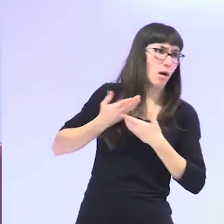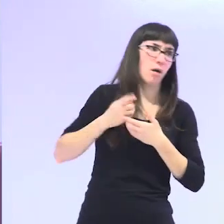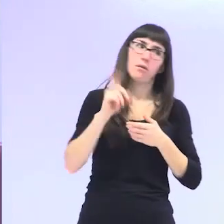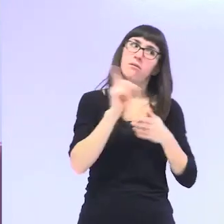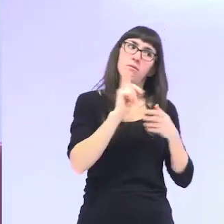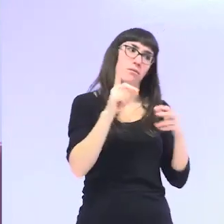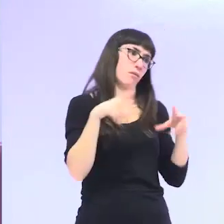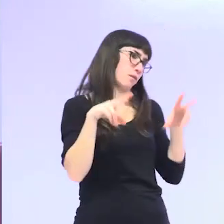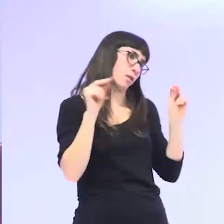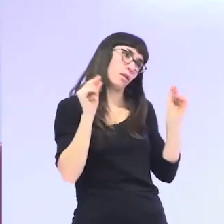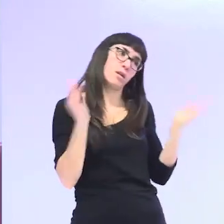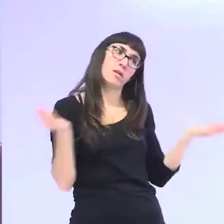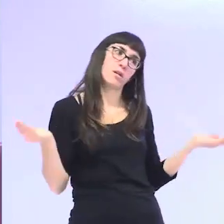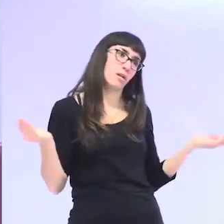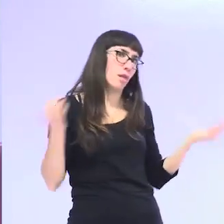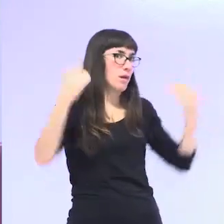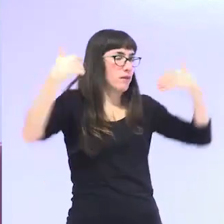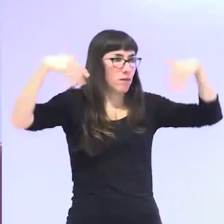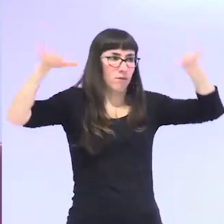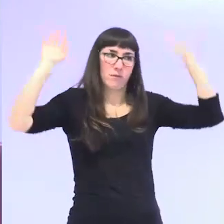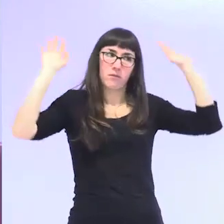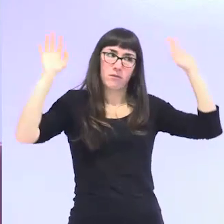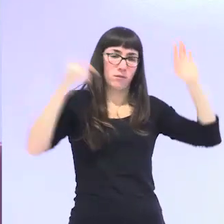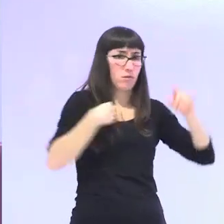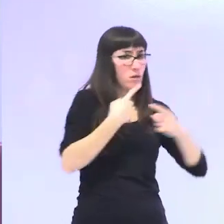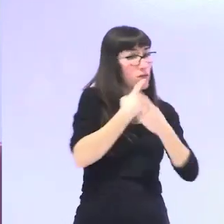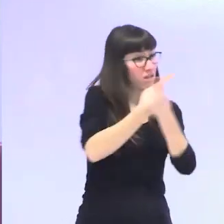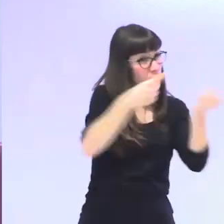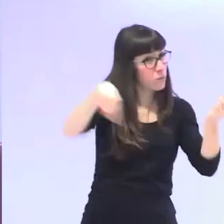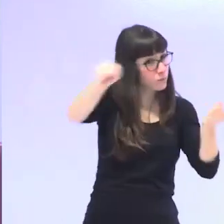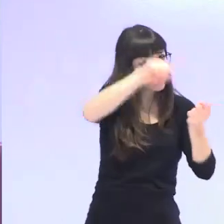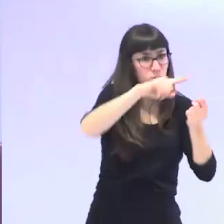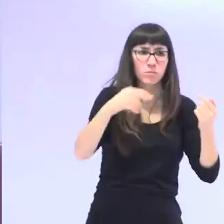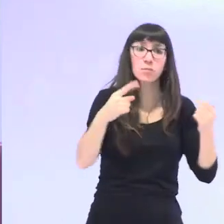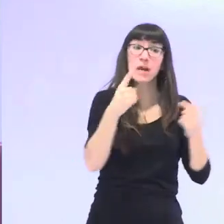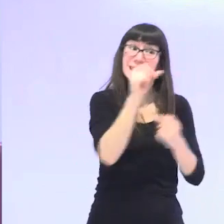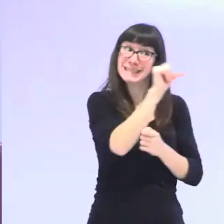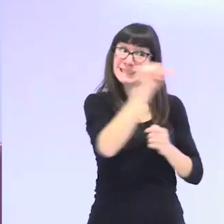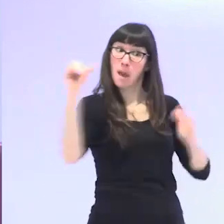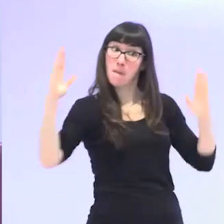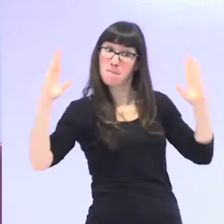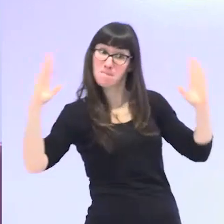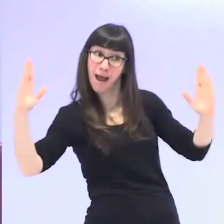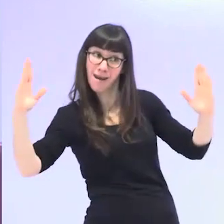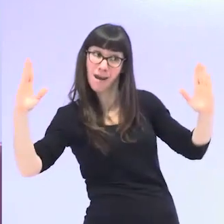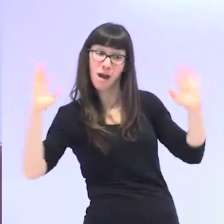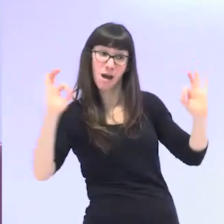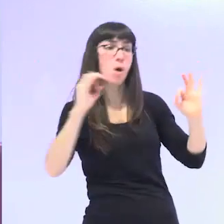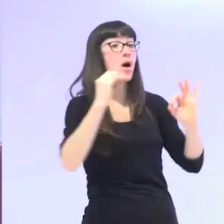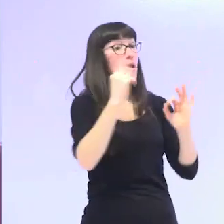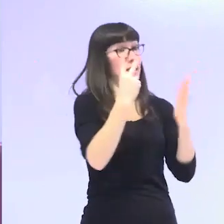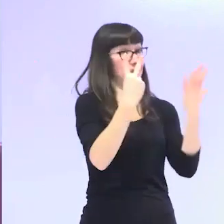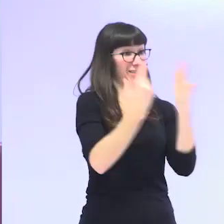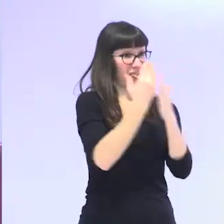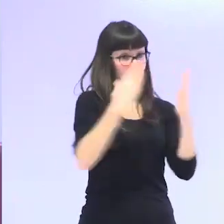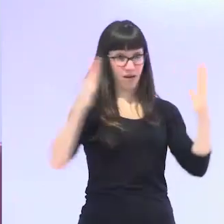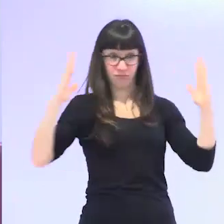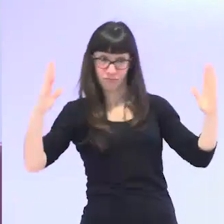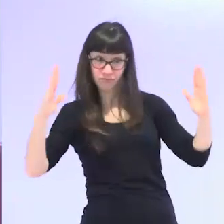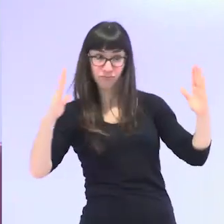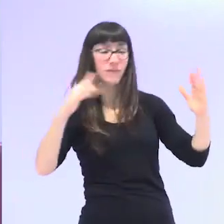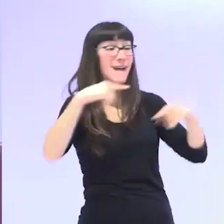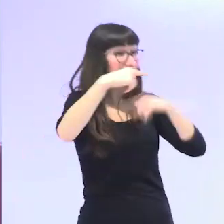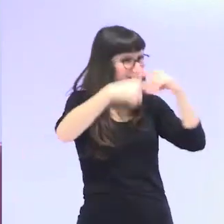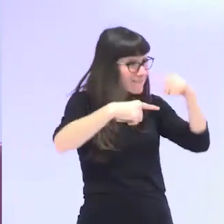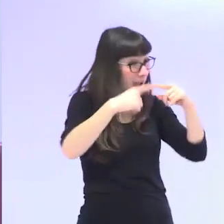tiene que acabar o sea que os tenéis que poner una agenda personal en la que la familia puede estar pero no tiene que